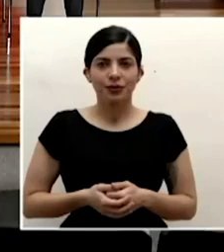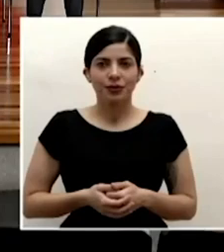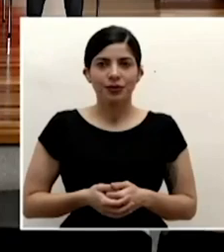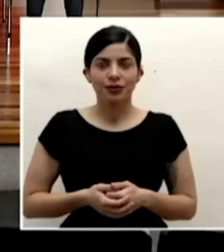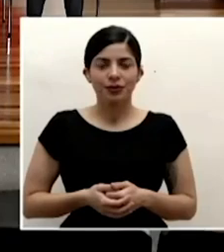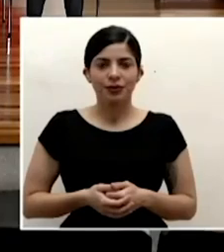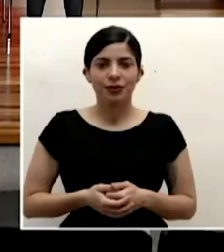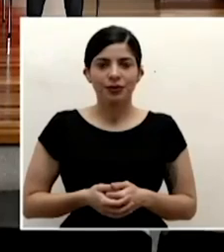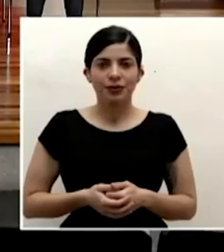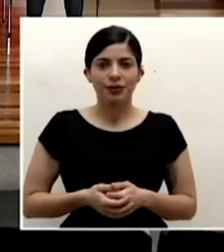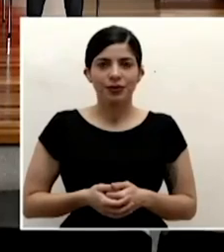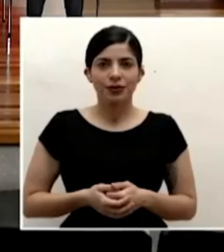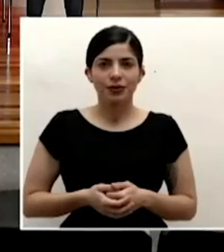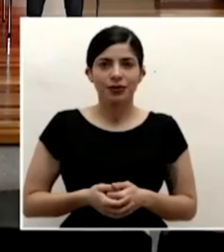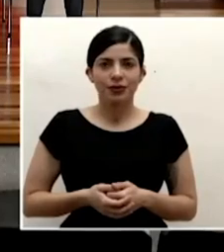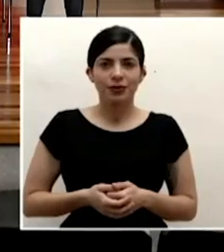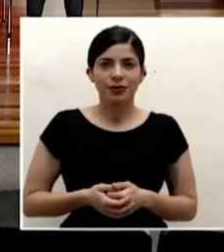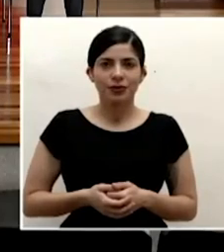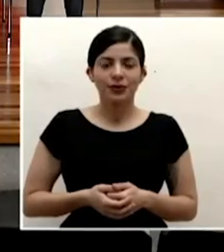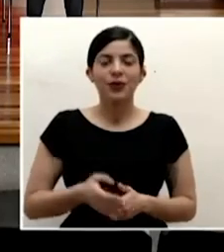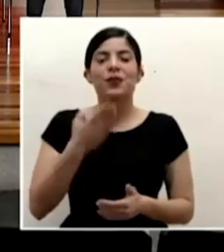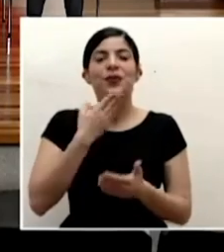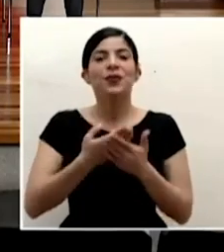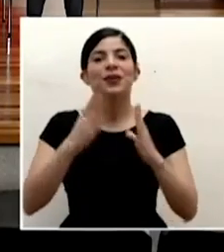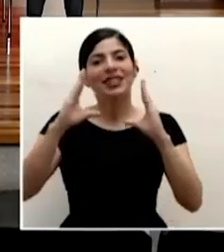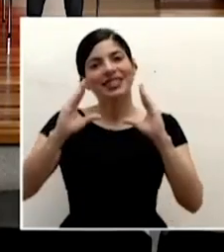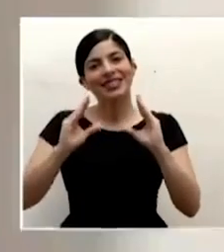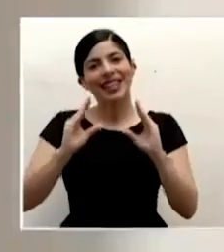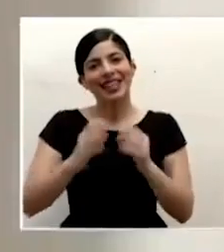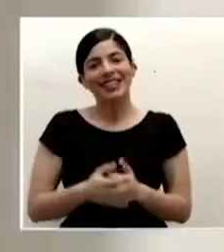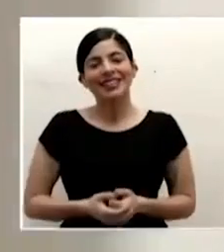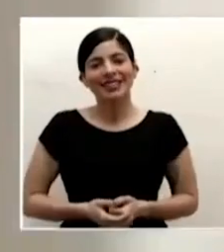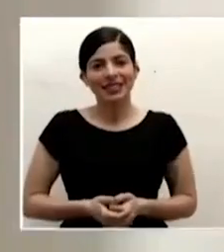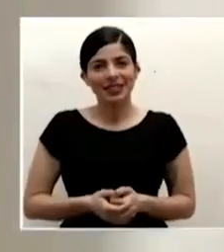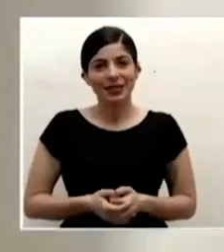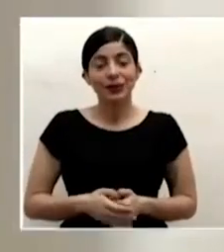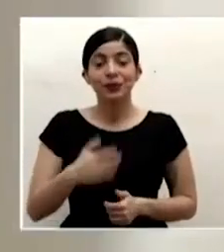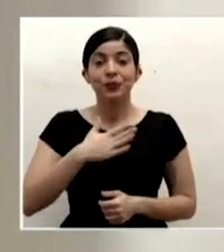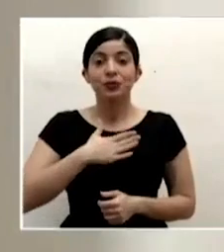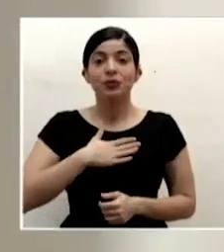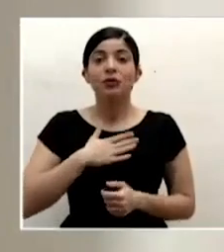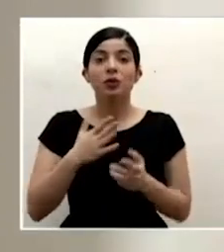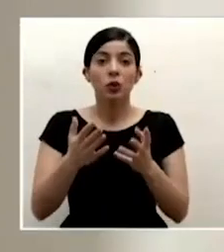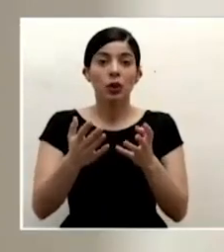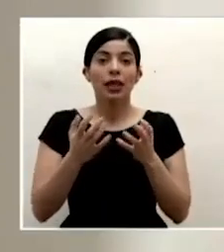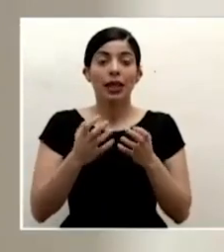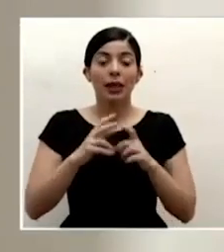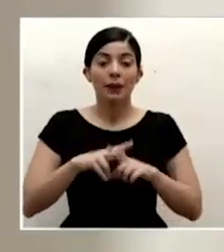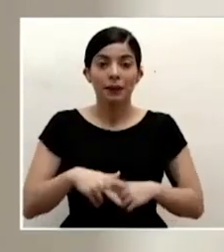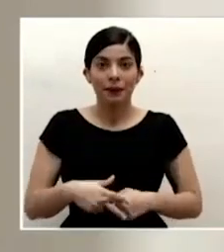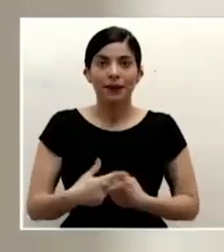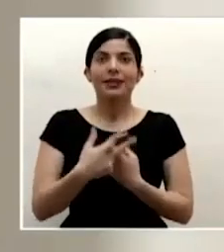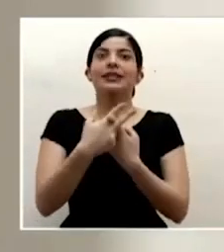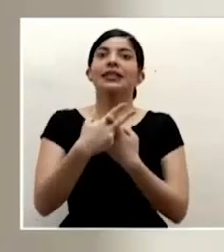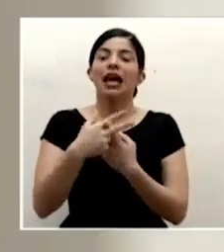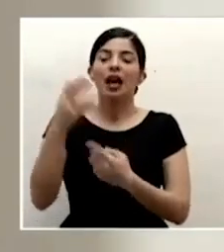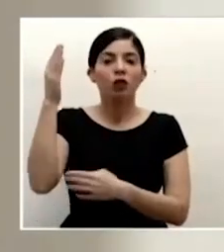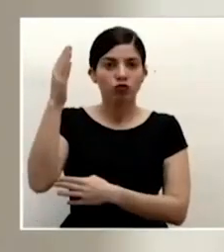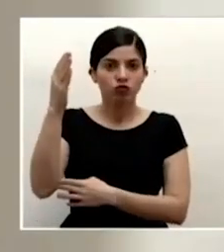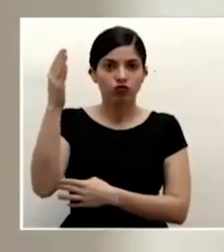macaya muy buenas tardes quisiera empezar esta intervención